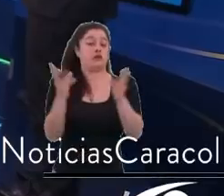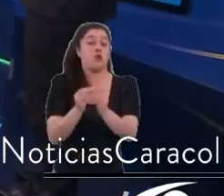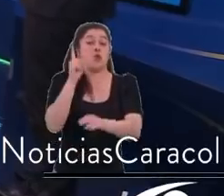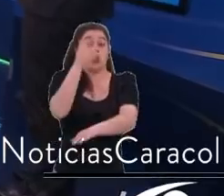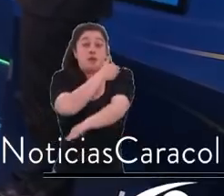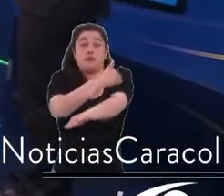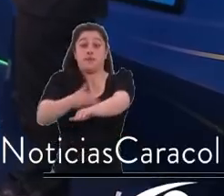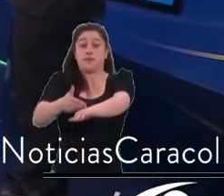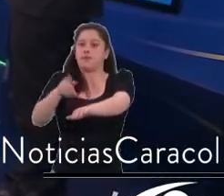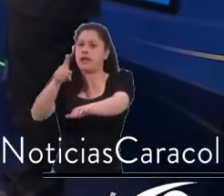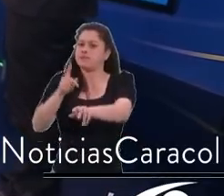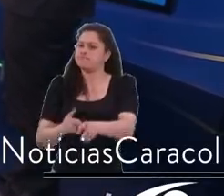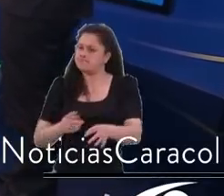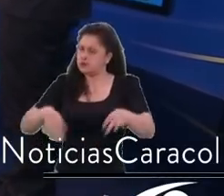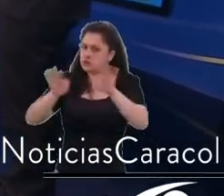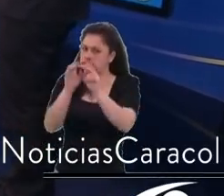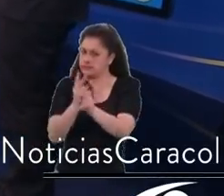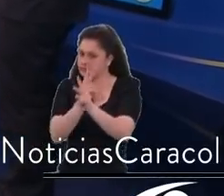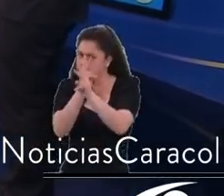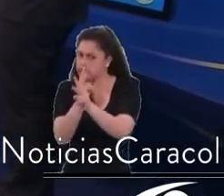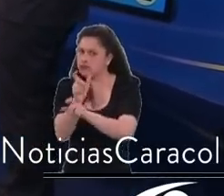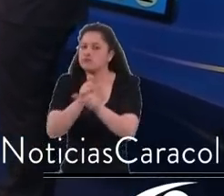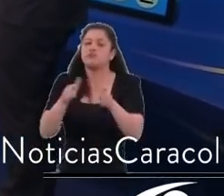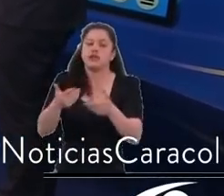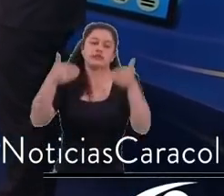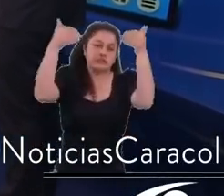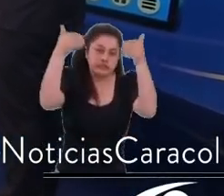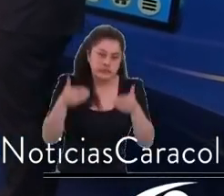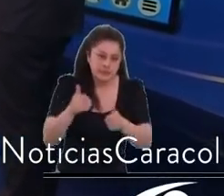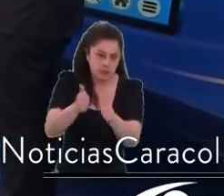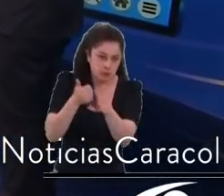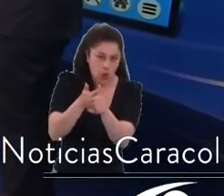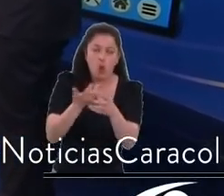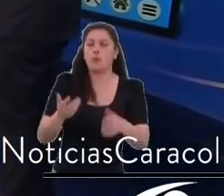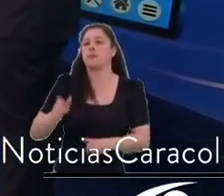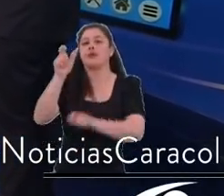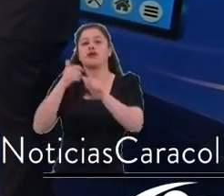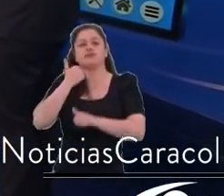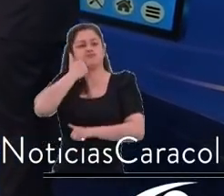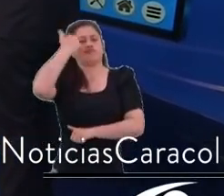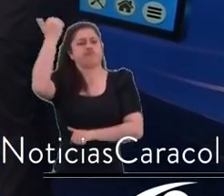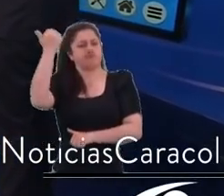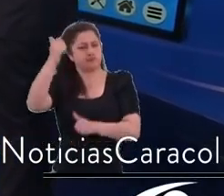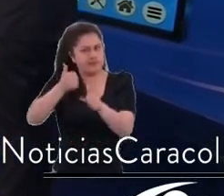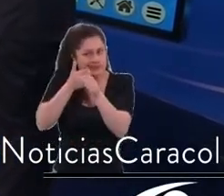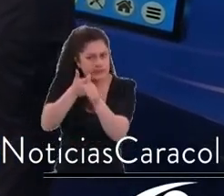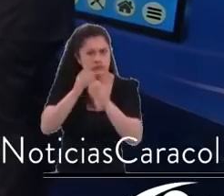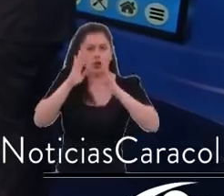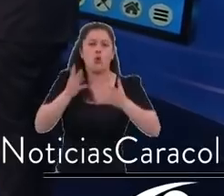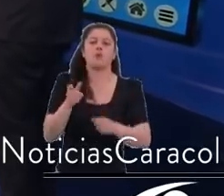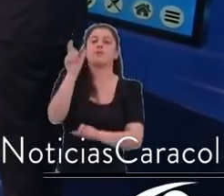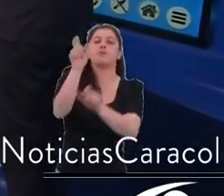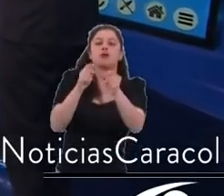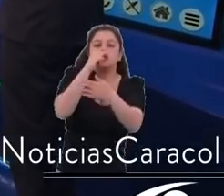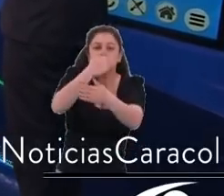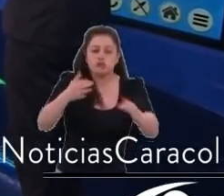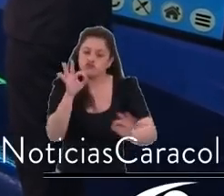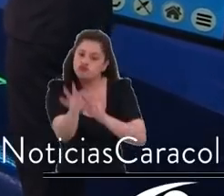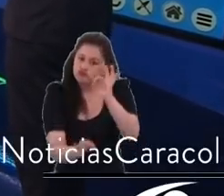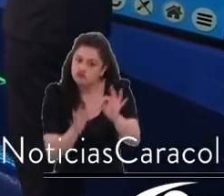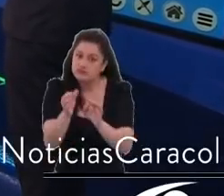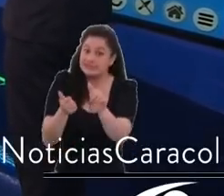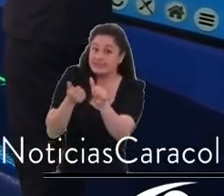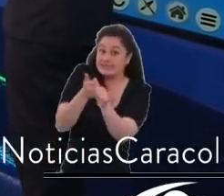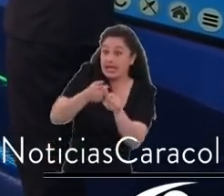condición de discapacidad, pero esas mujeres no tienen nadie que les ayude y nadie que les pague por ese cuidado. Ellas sacrifican su vida, no